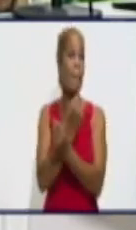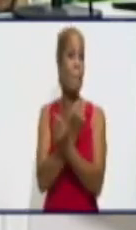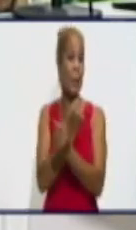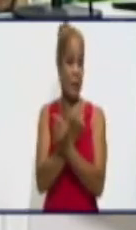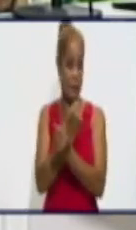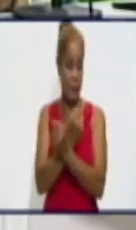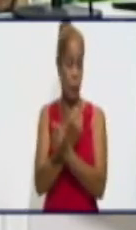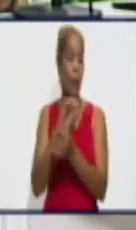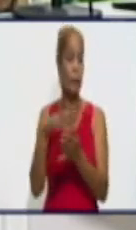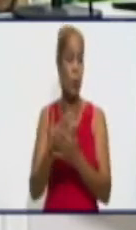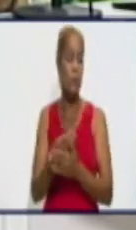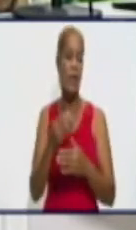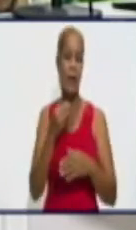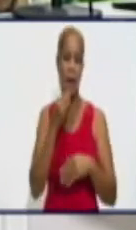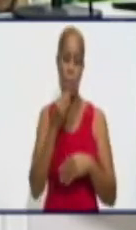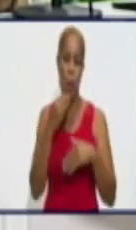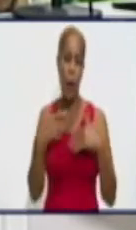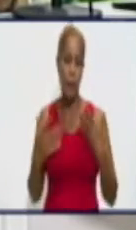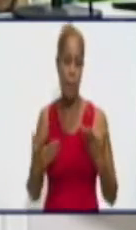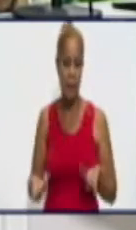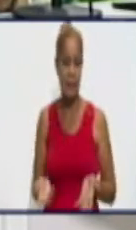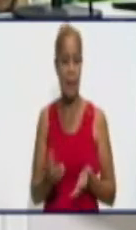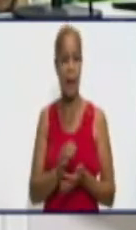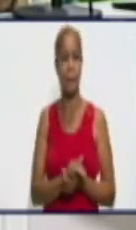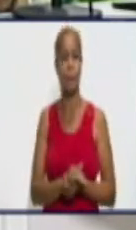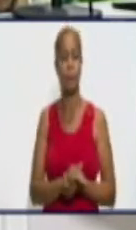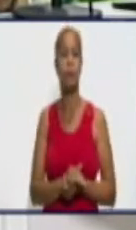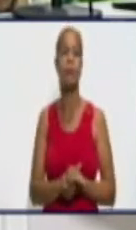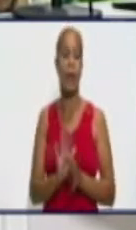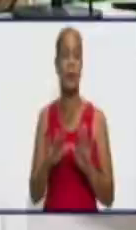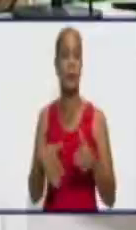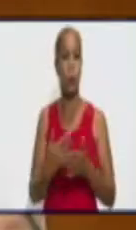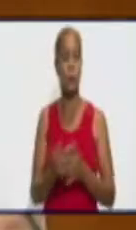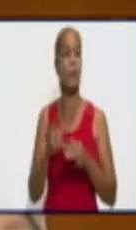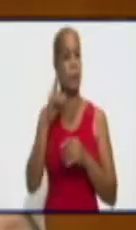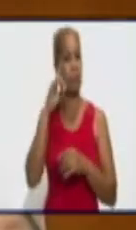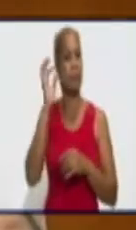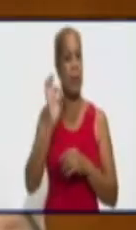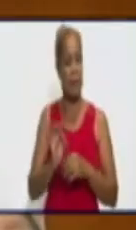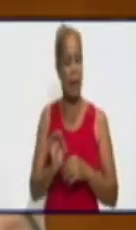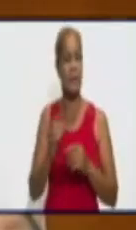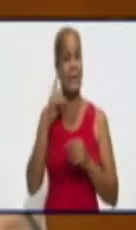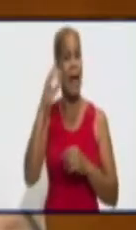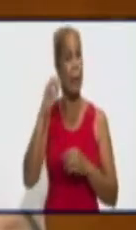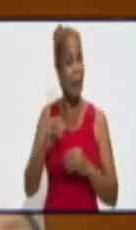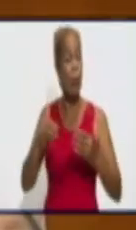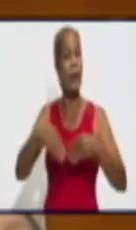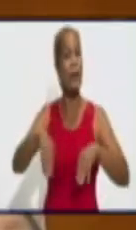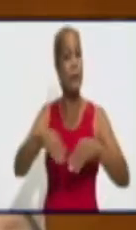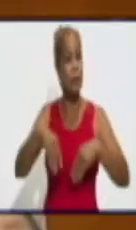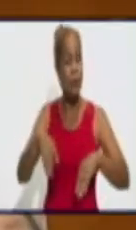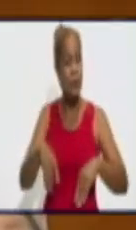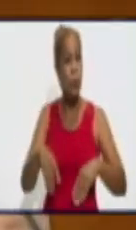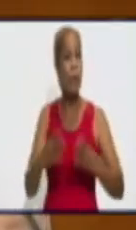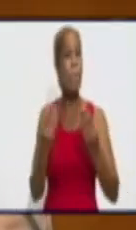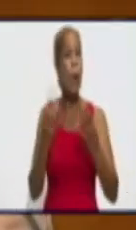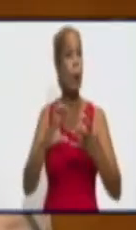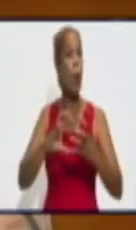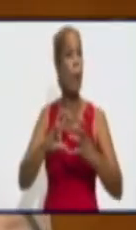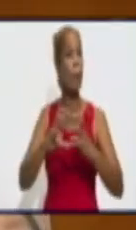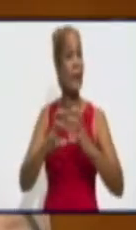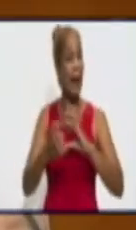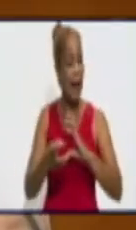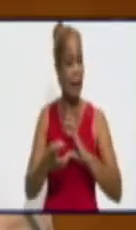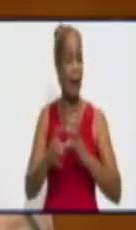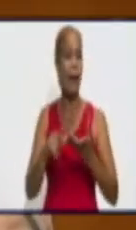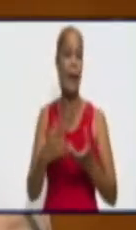comentando en el espacio? Así es, Yuna. La situación es muy complicada. Muy complicada hoy en Granma y fundamentalmente en el municipio de Bayamo. Estas